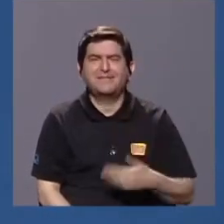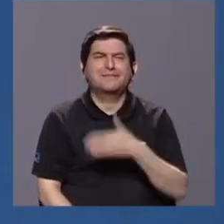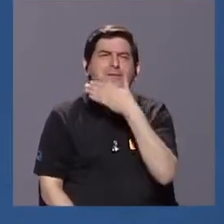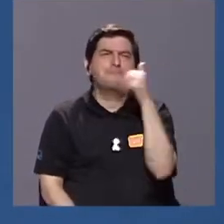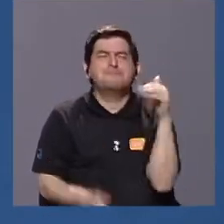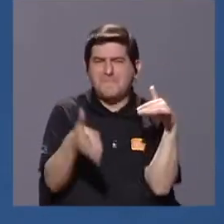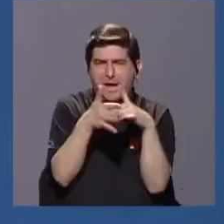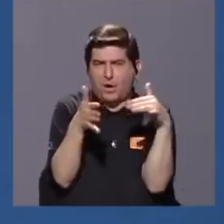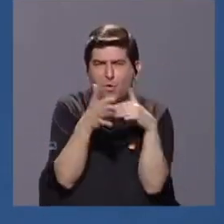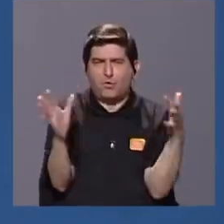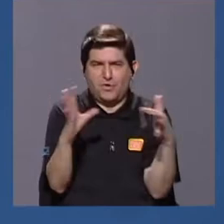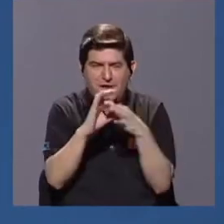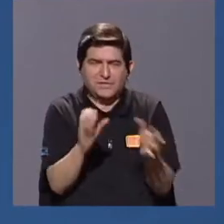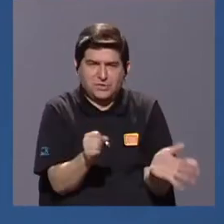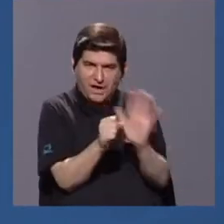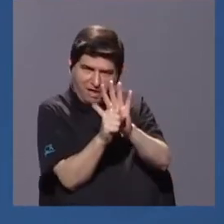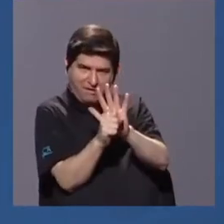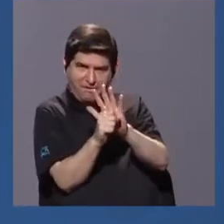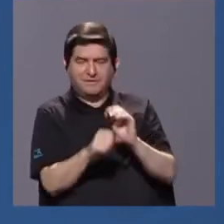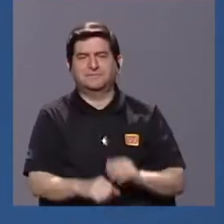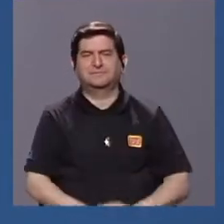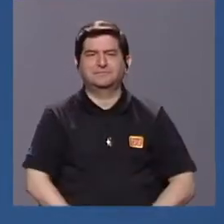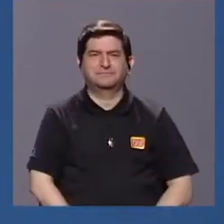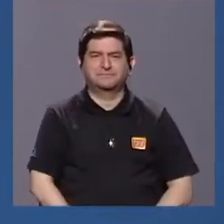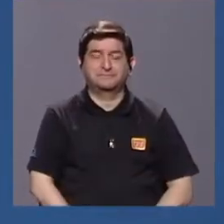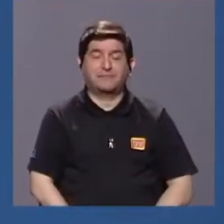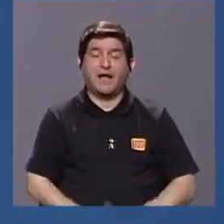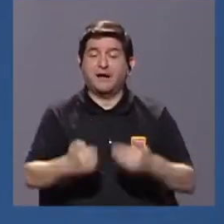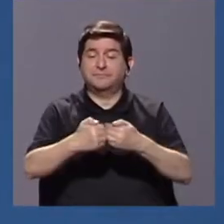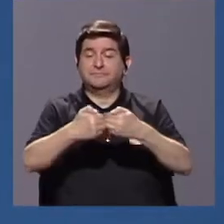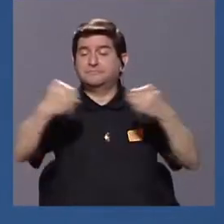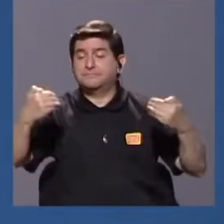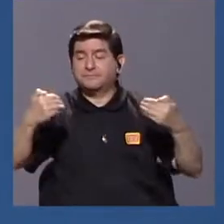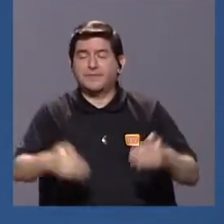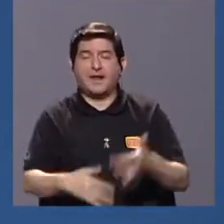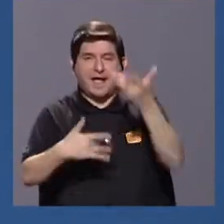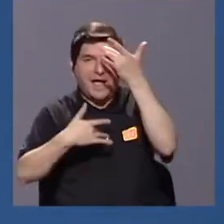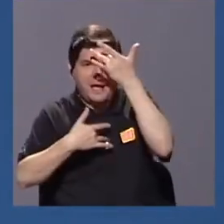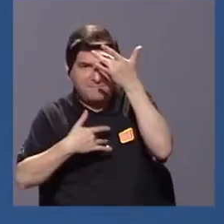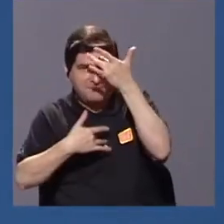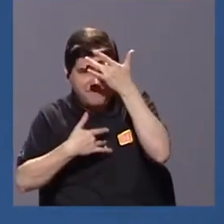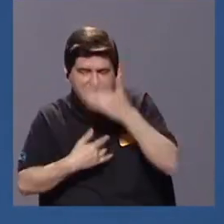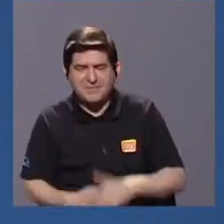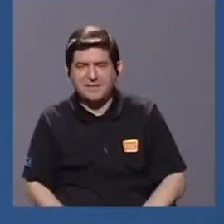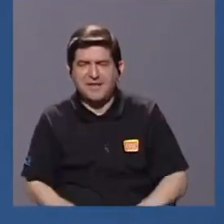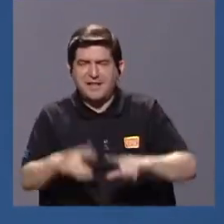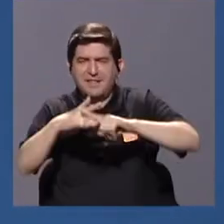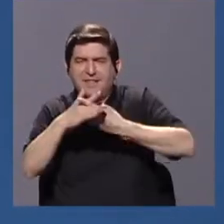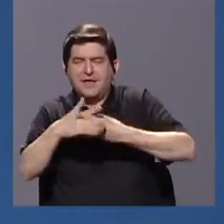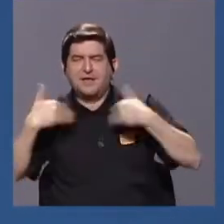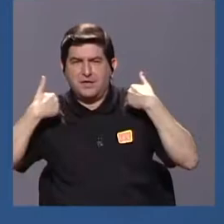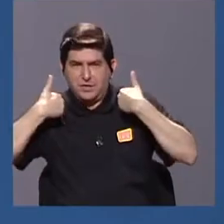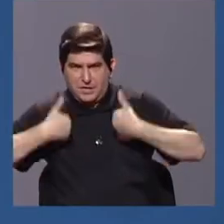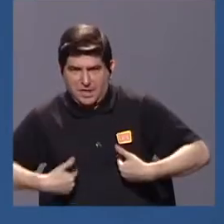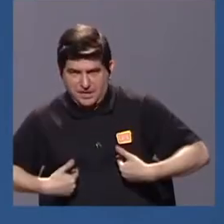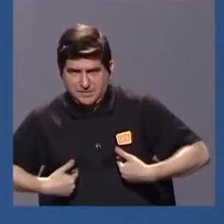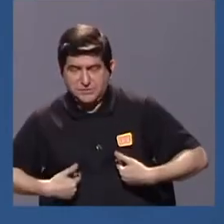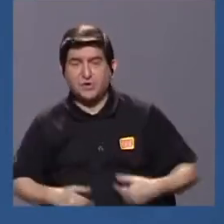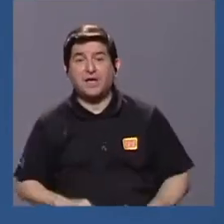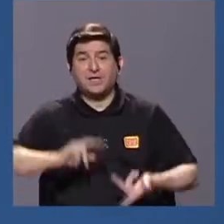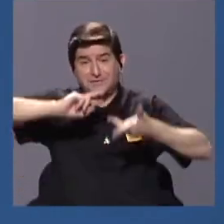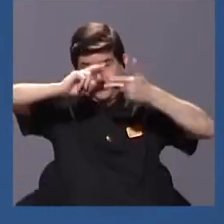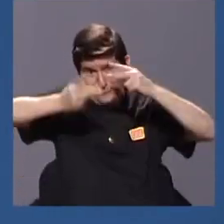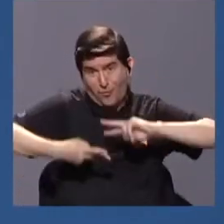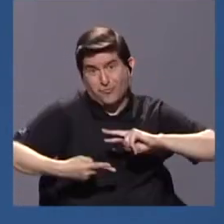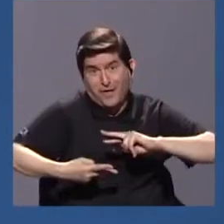estudiadas acerca del COVID, ¿verdad? Por otro lado, la antropozoonosis o zoonosis reversa, que